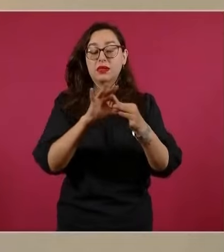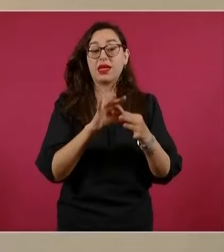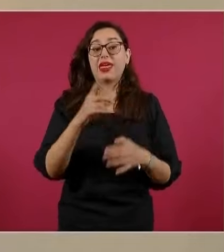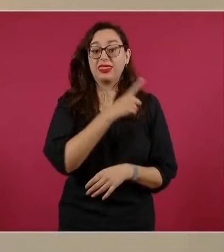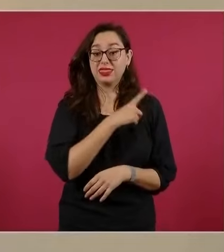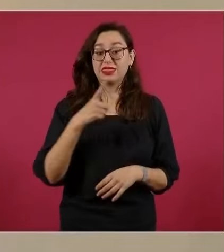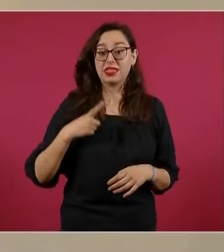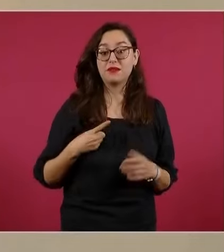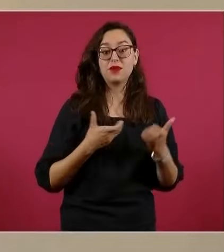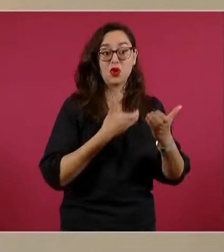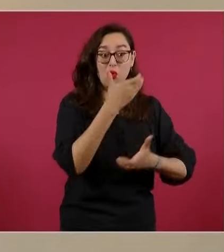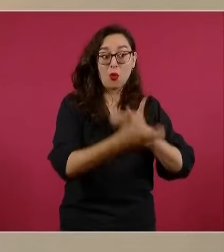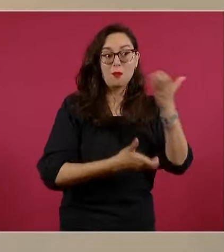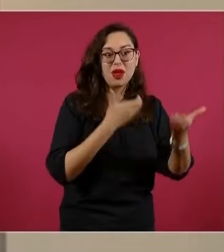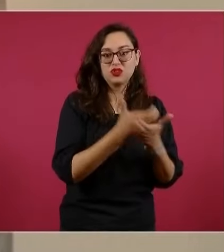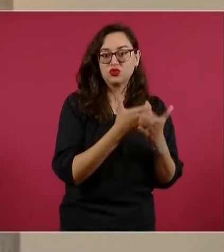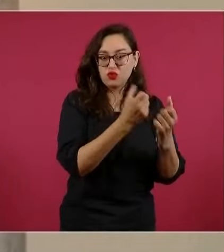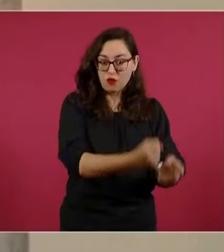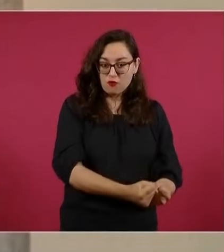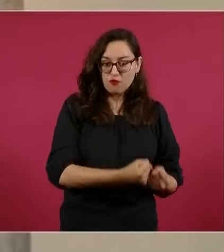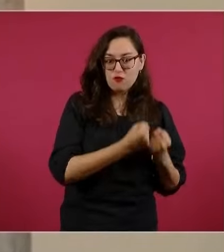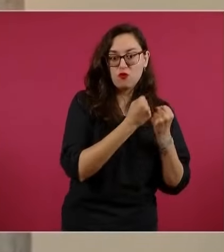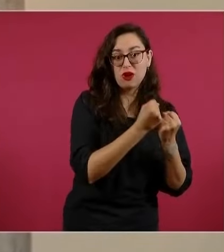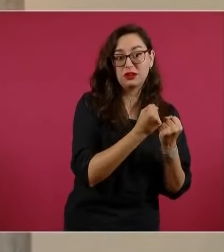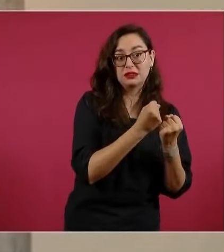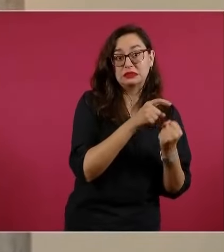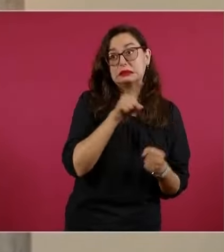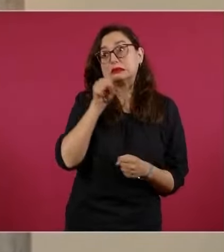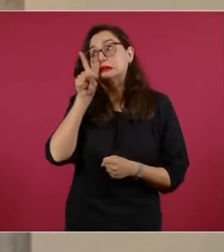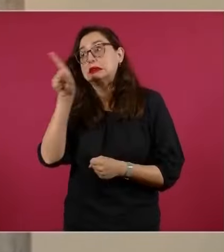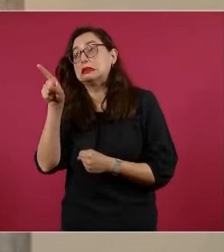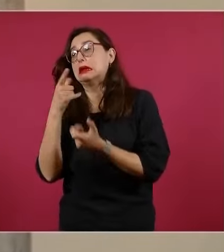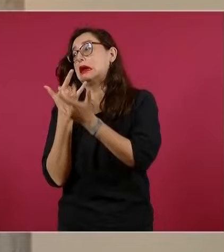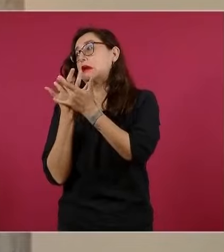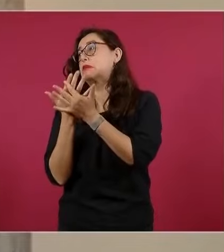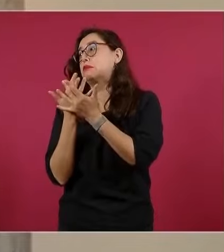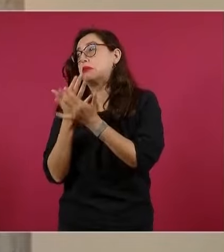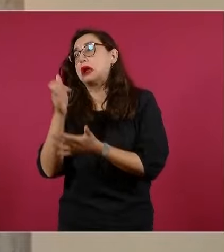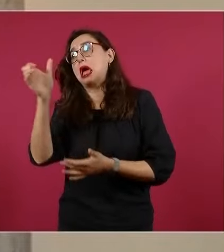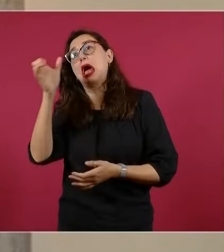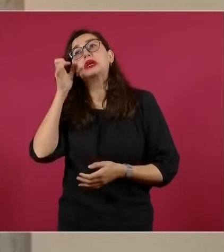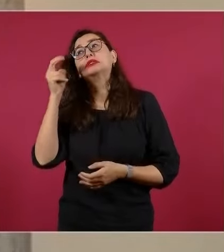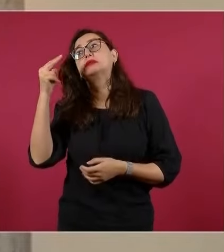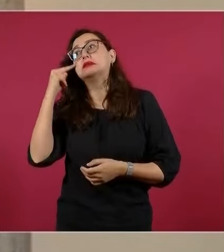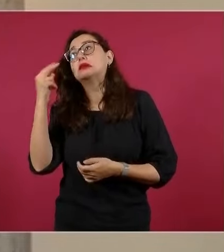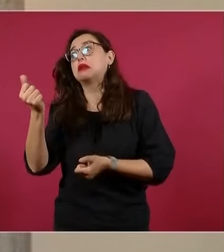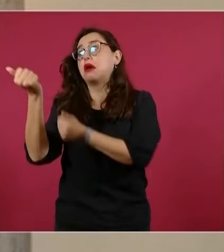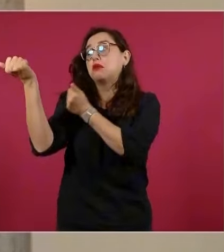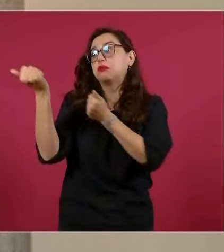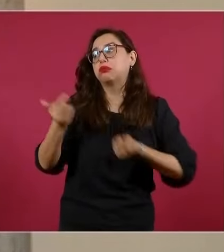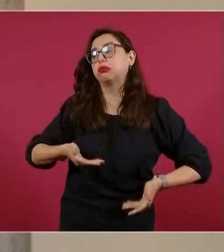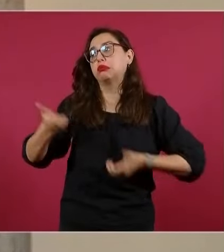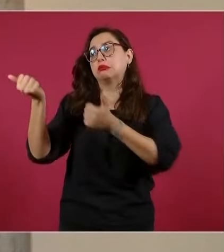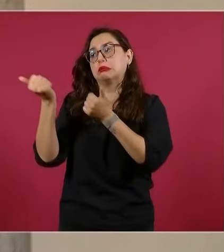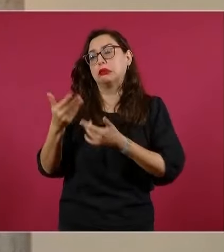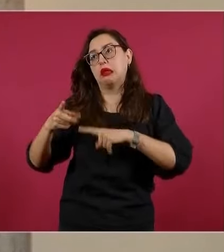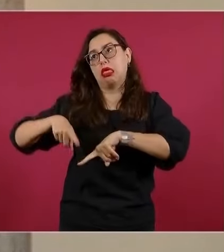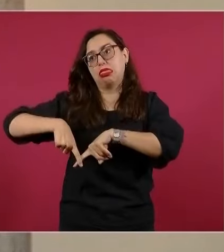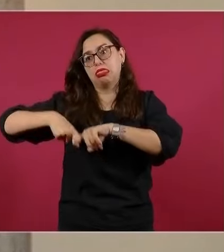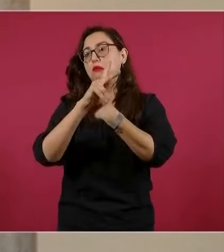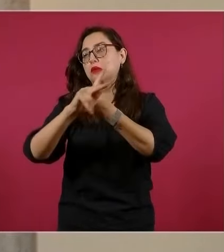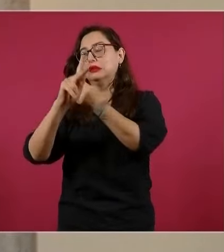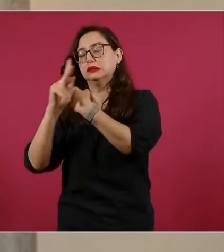sin estar sujeta al abasto de mercancías e insumos de otros